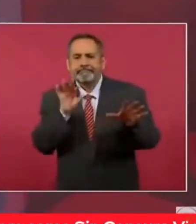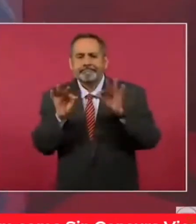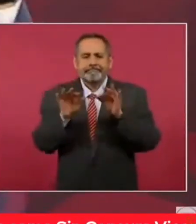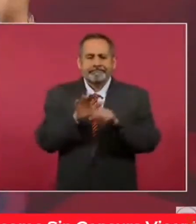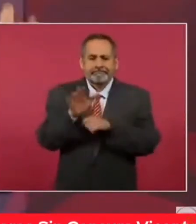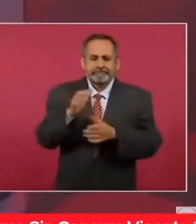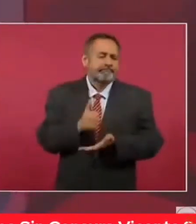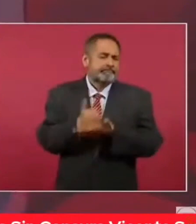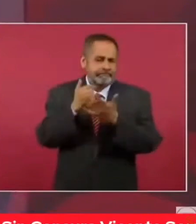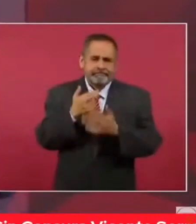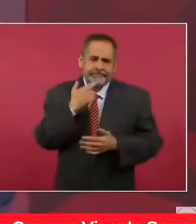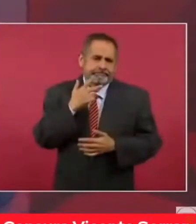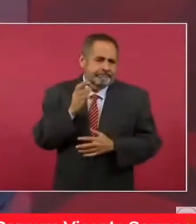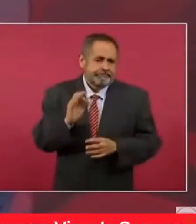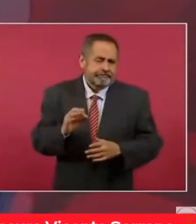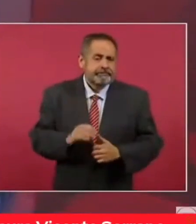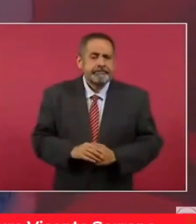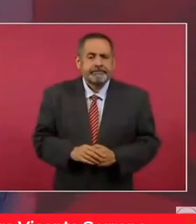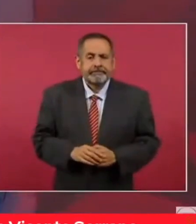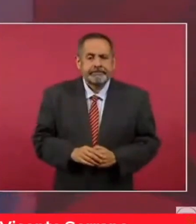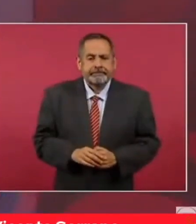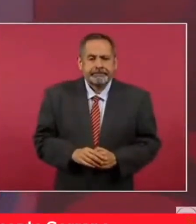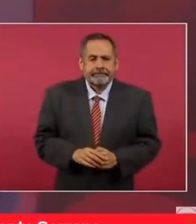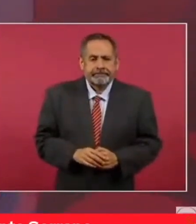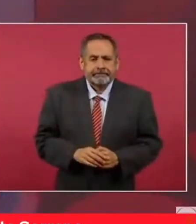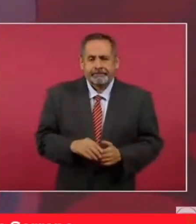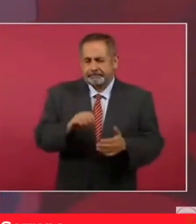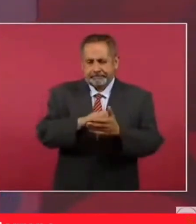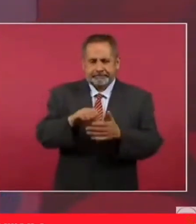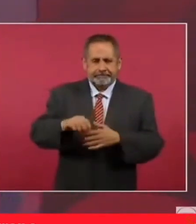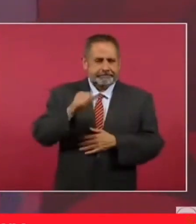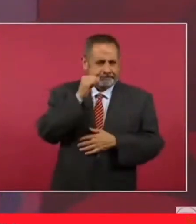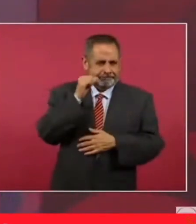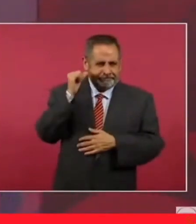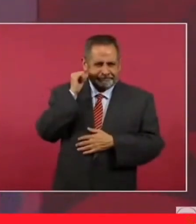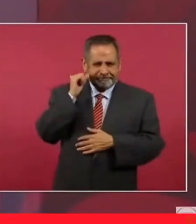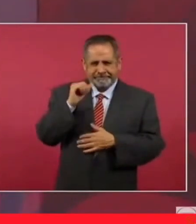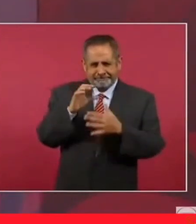este, imagínense lo de ayer, ¿no?, que vimos.